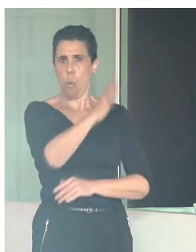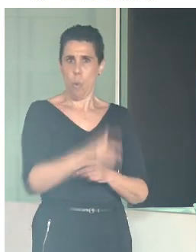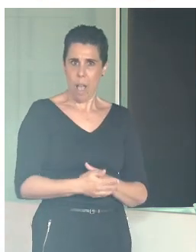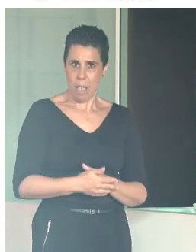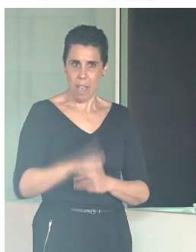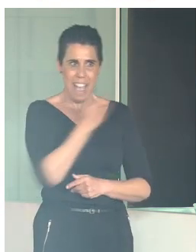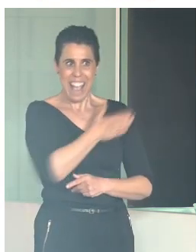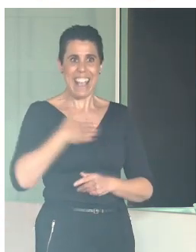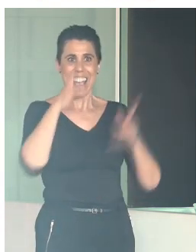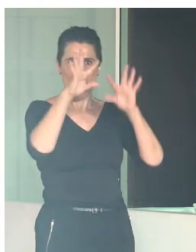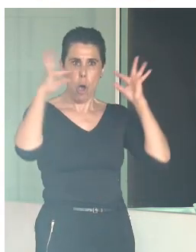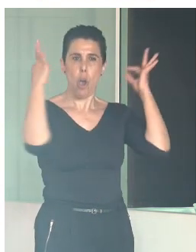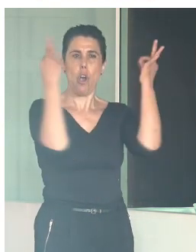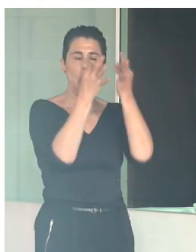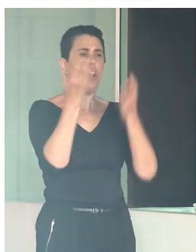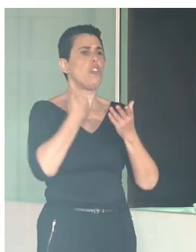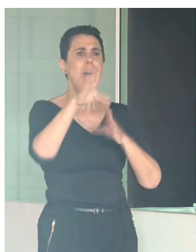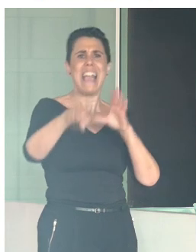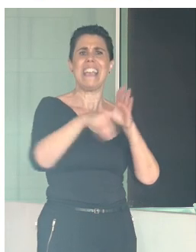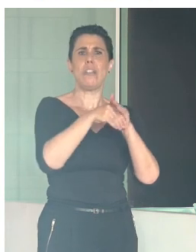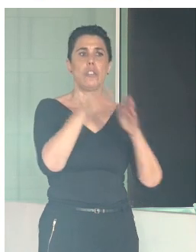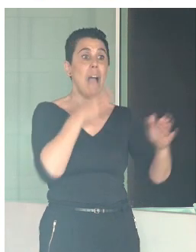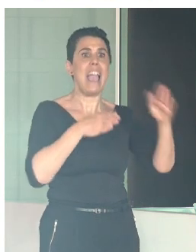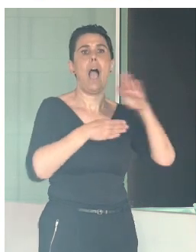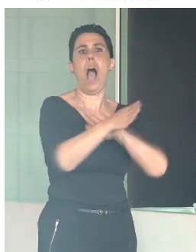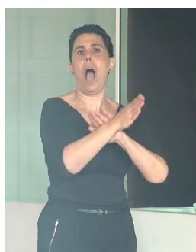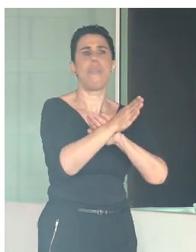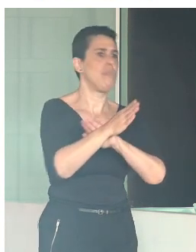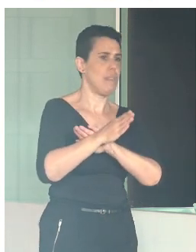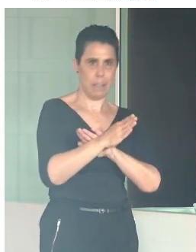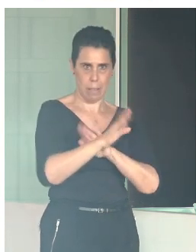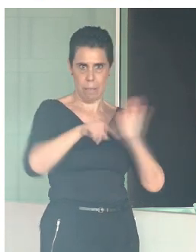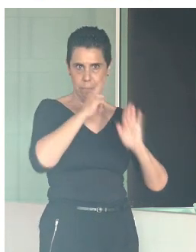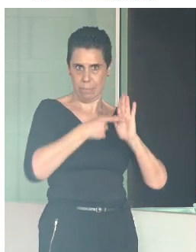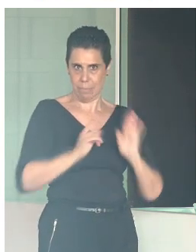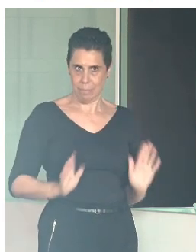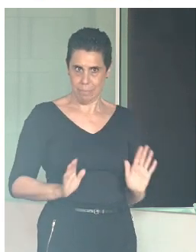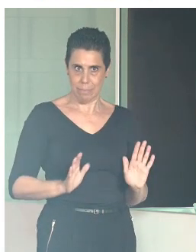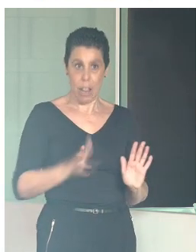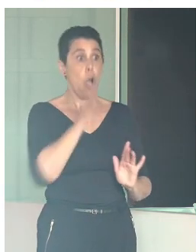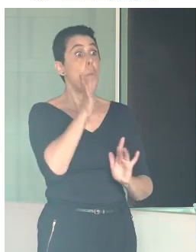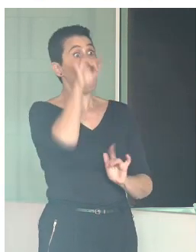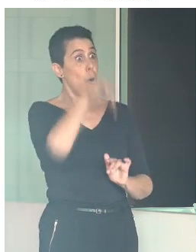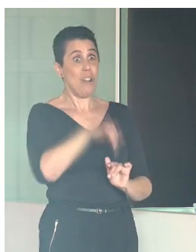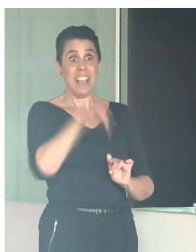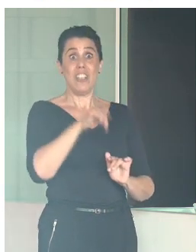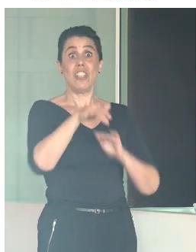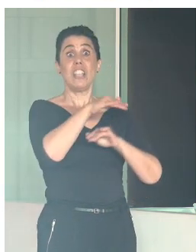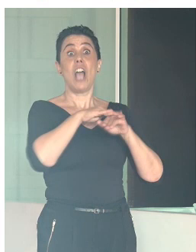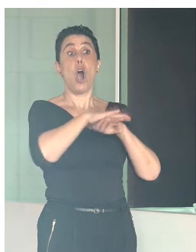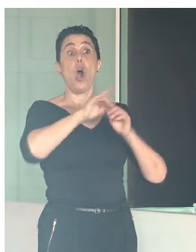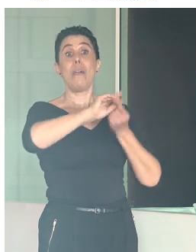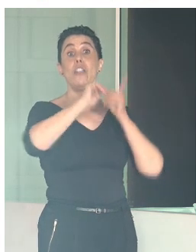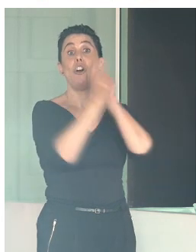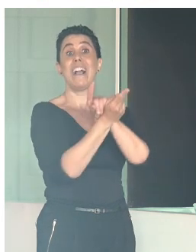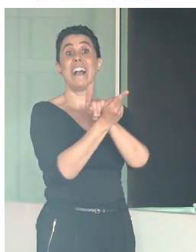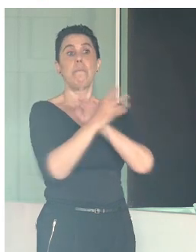Córdoba una ciudad inclusiva y accesible con mayúsculas. Y por eso, efectivamente, también en este Gobierno del Cambio hemos creado una